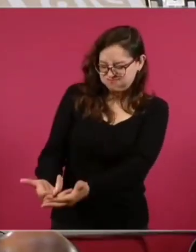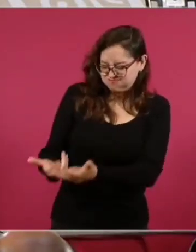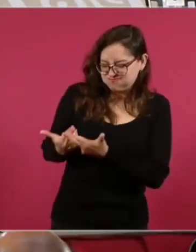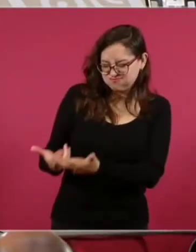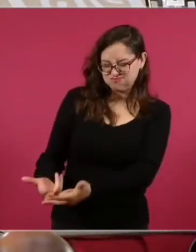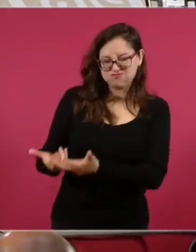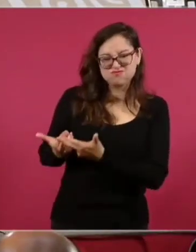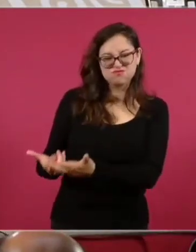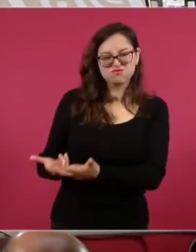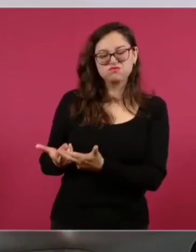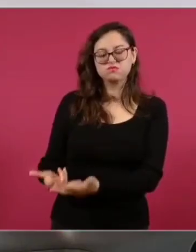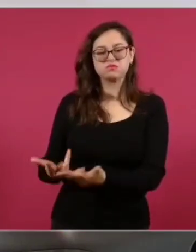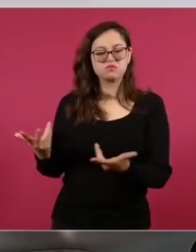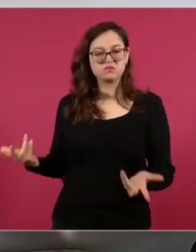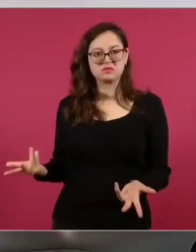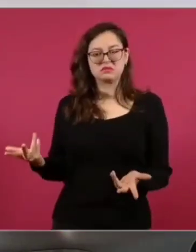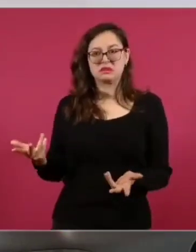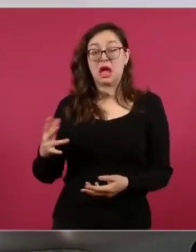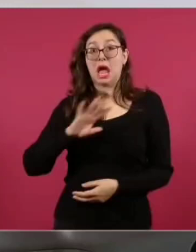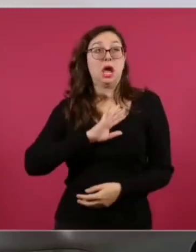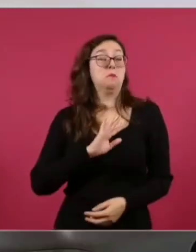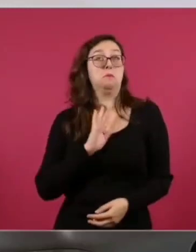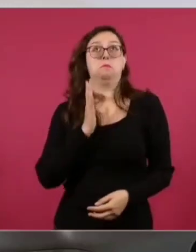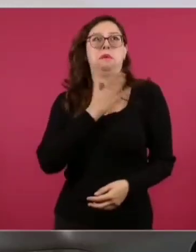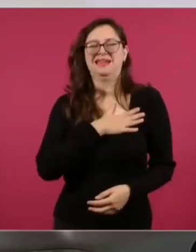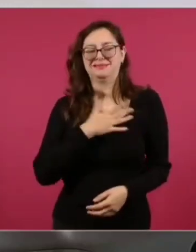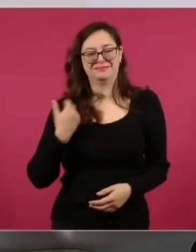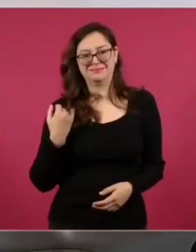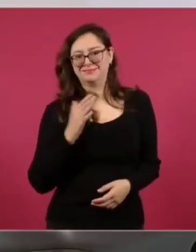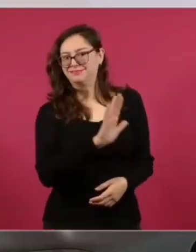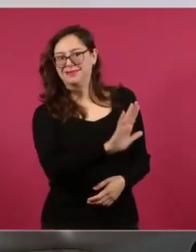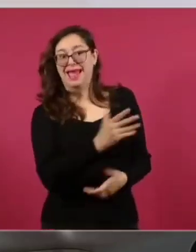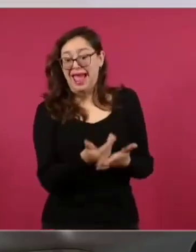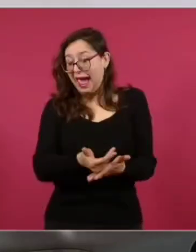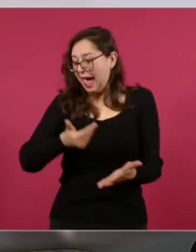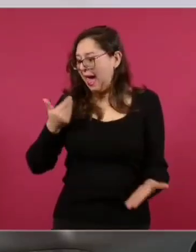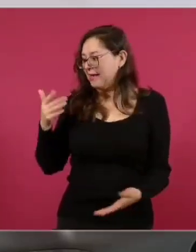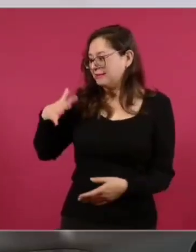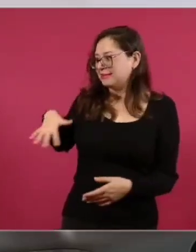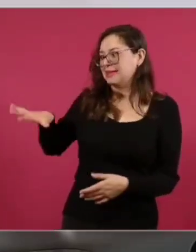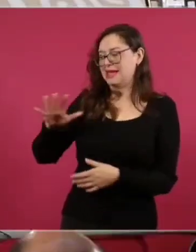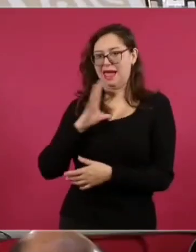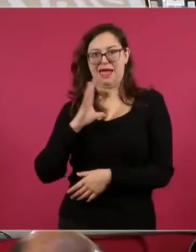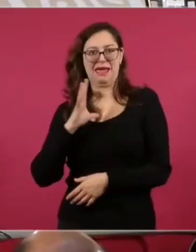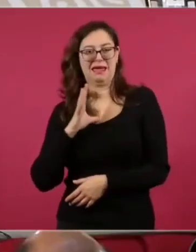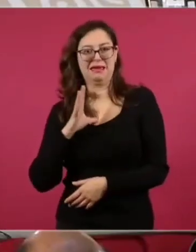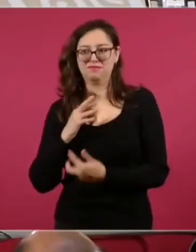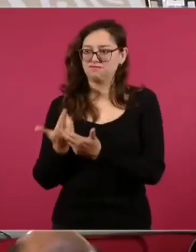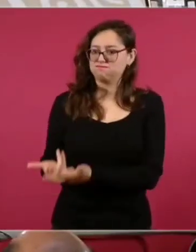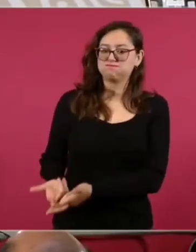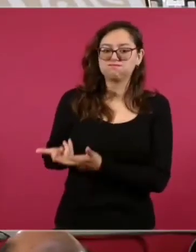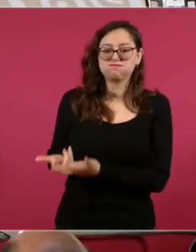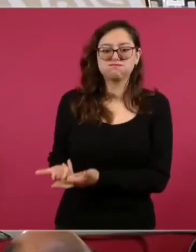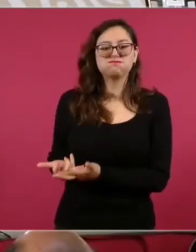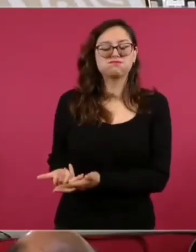de la llegada de los europeos. Y todo,